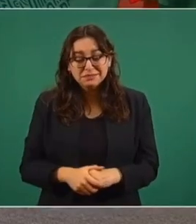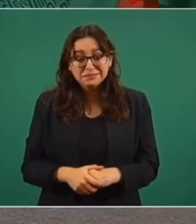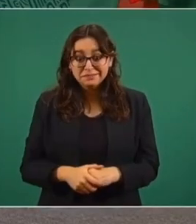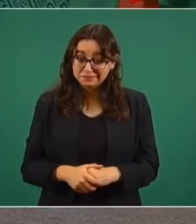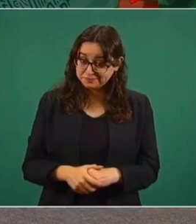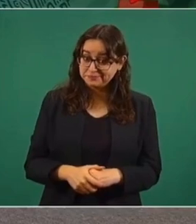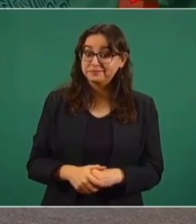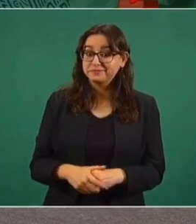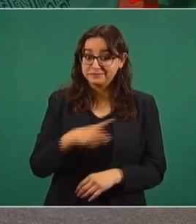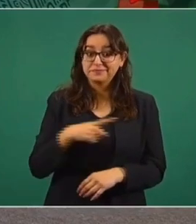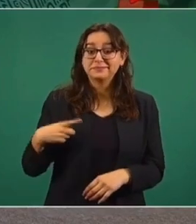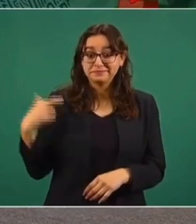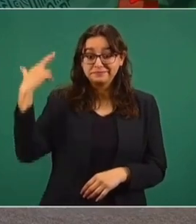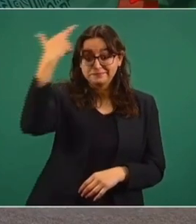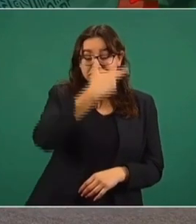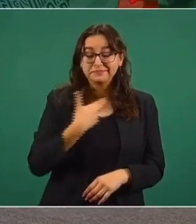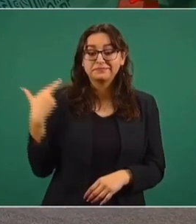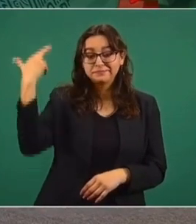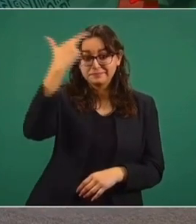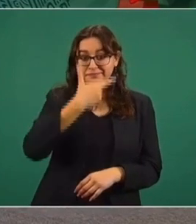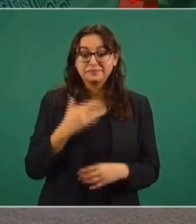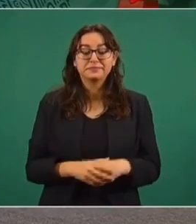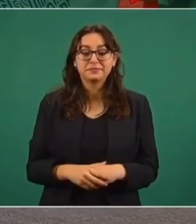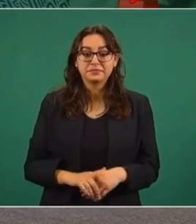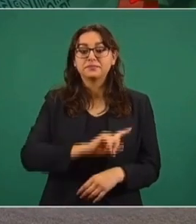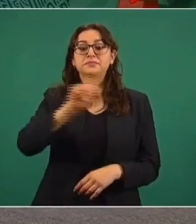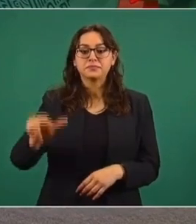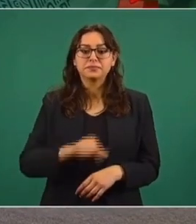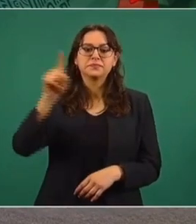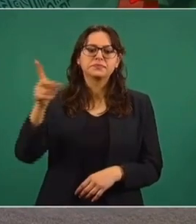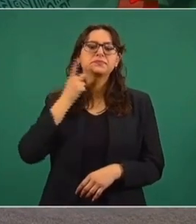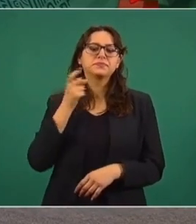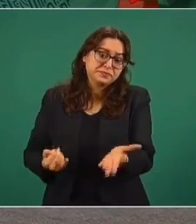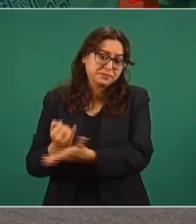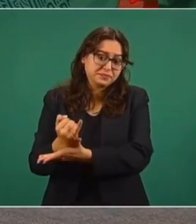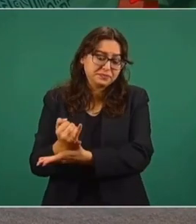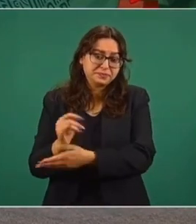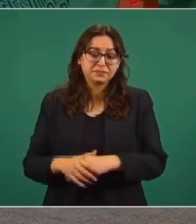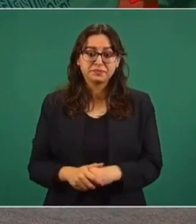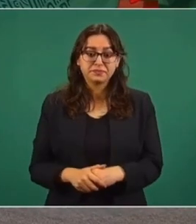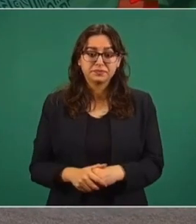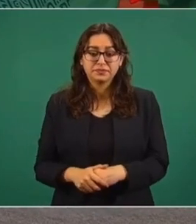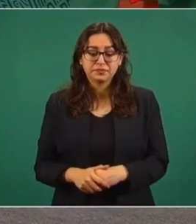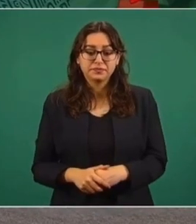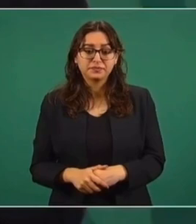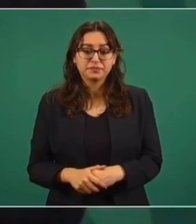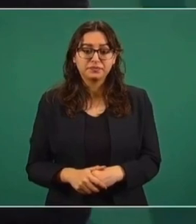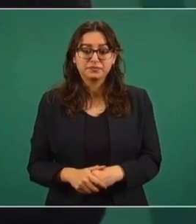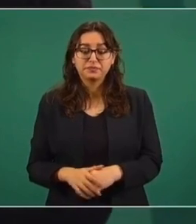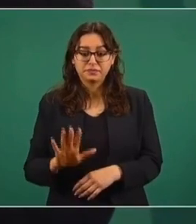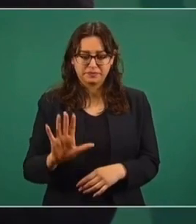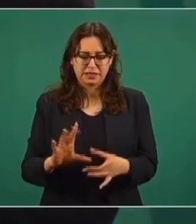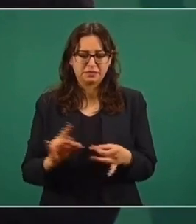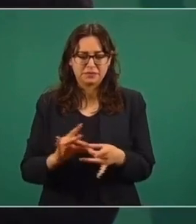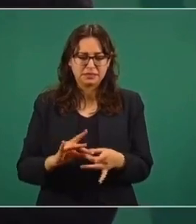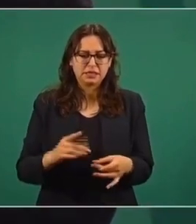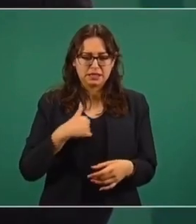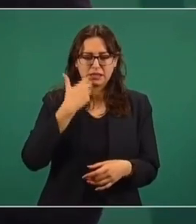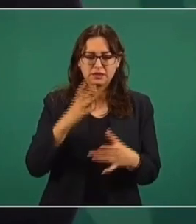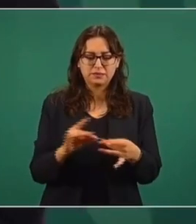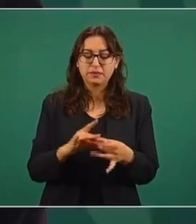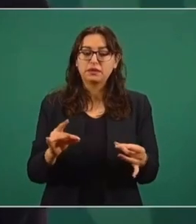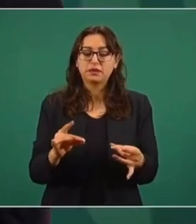vamos a revisar. Y los legisladores, pues, van a decidir. Esto no significa, aprovecho para aclarar,